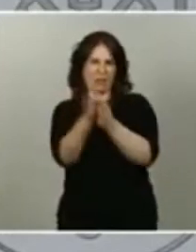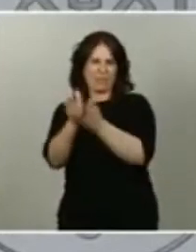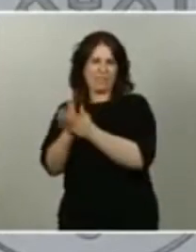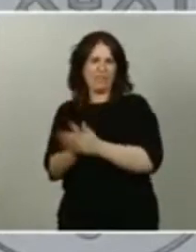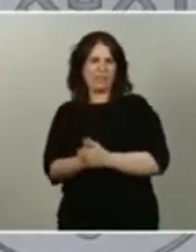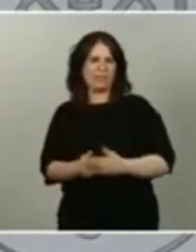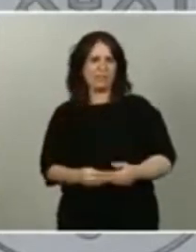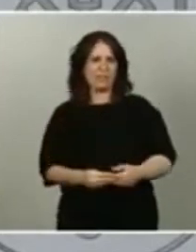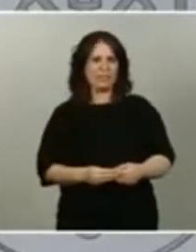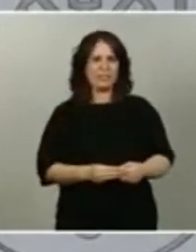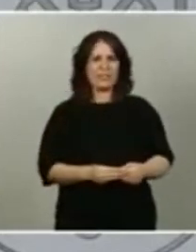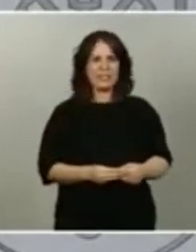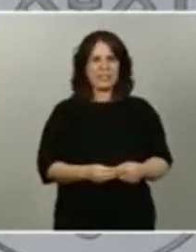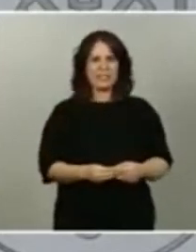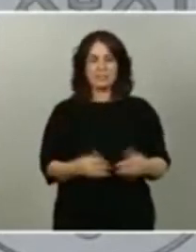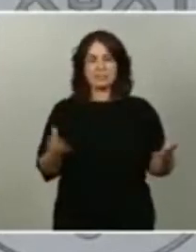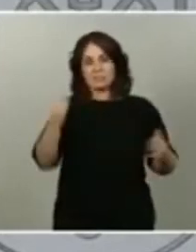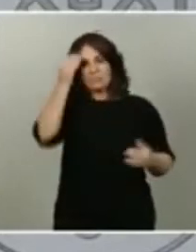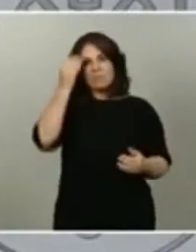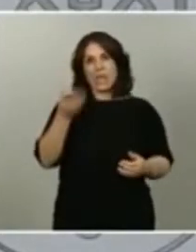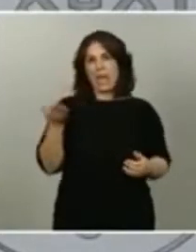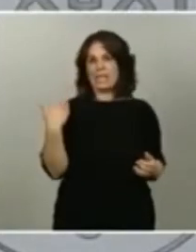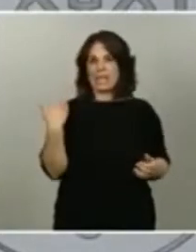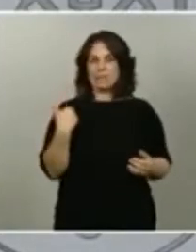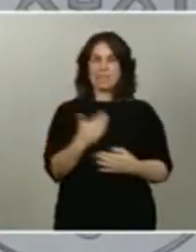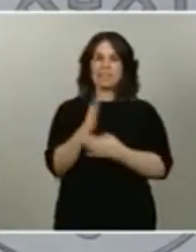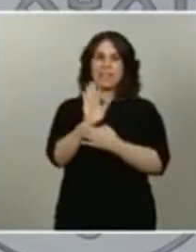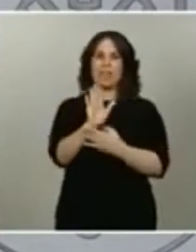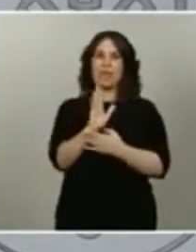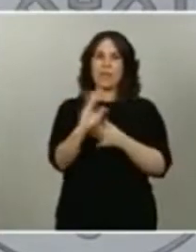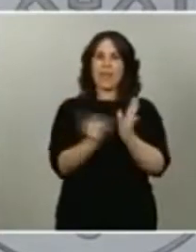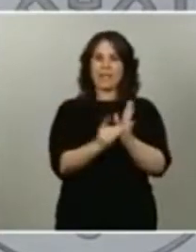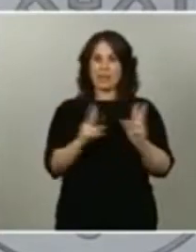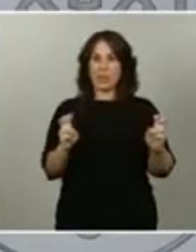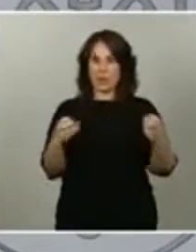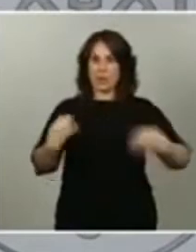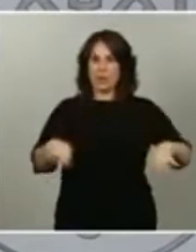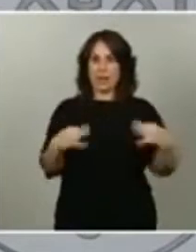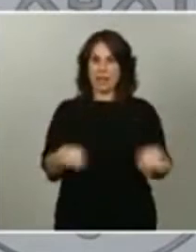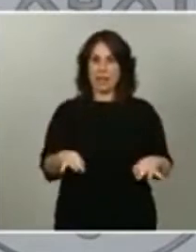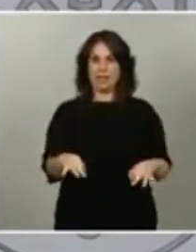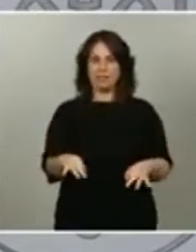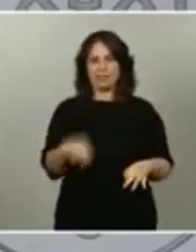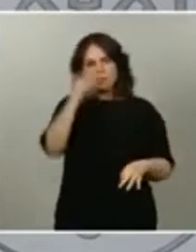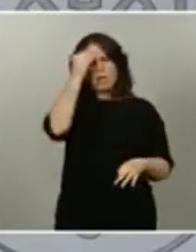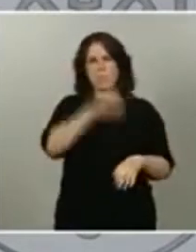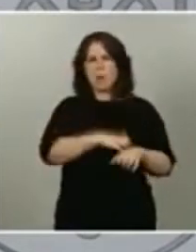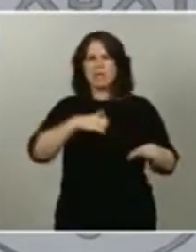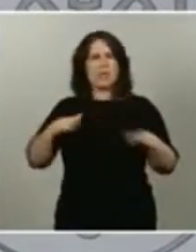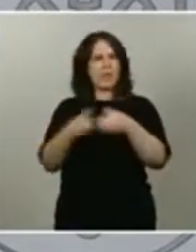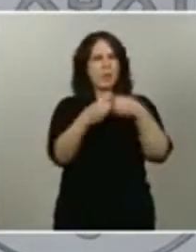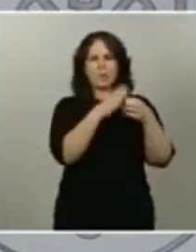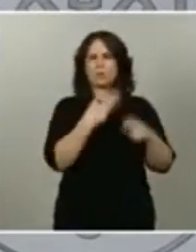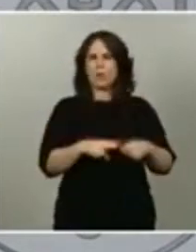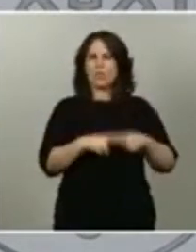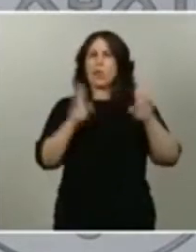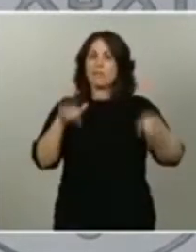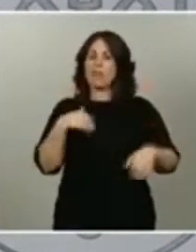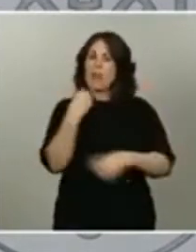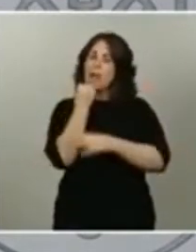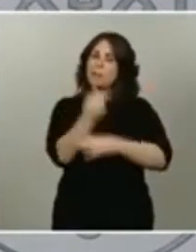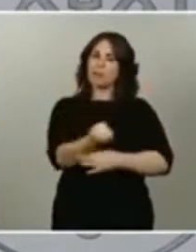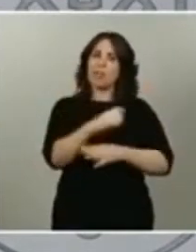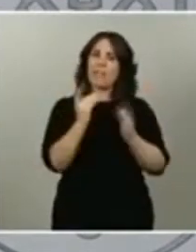ante la presentación del decreto de nueva normalidad, la gran parte de las formaciones políticas apoyaron ese decreto ley